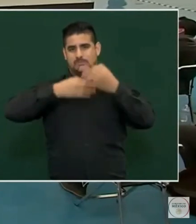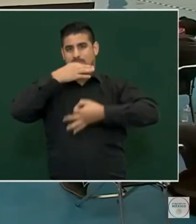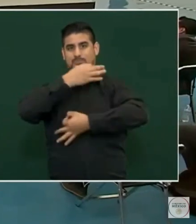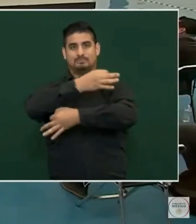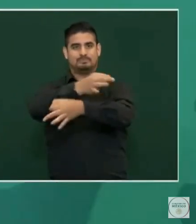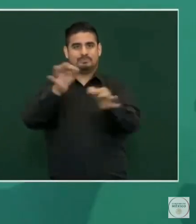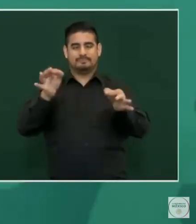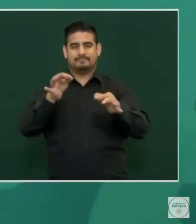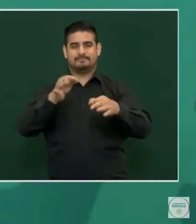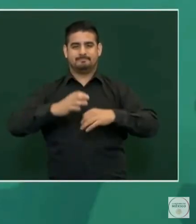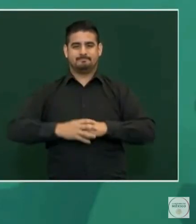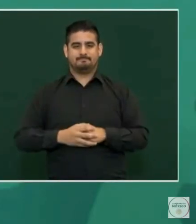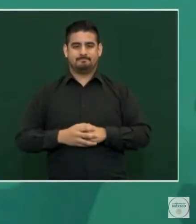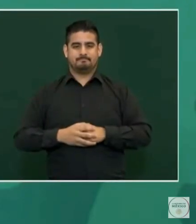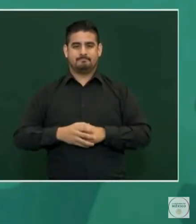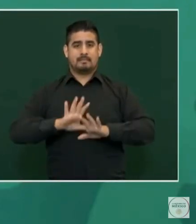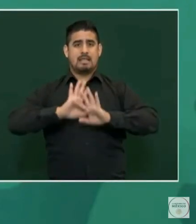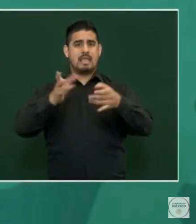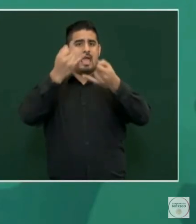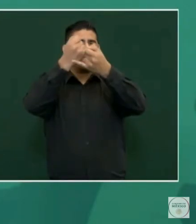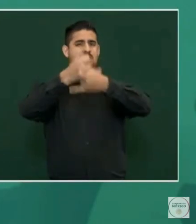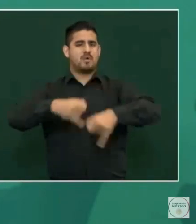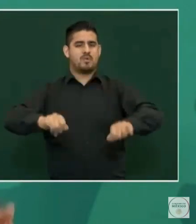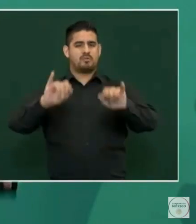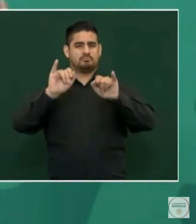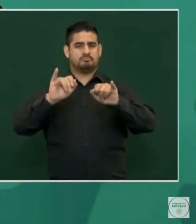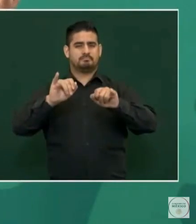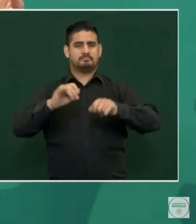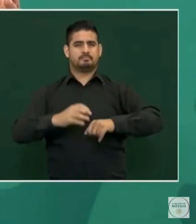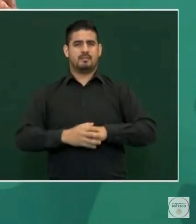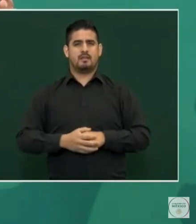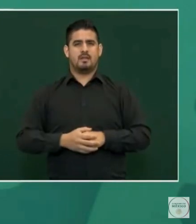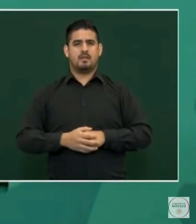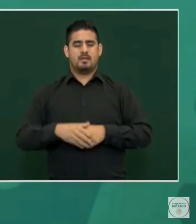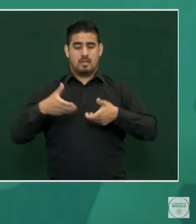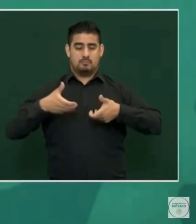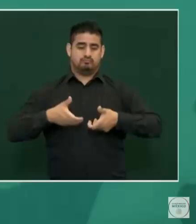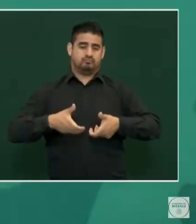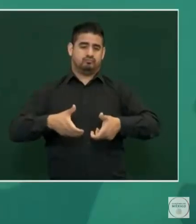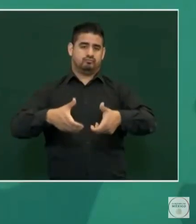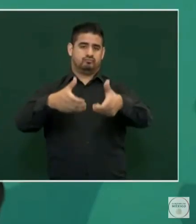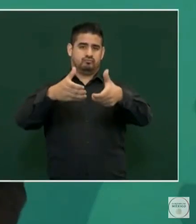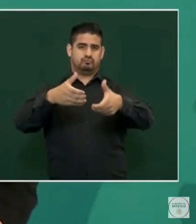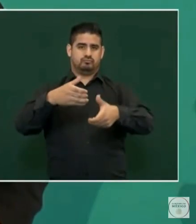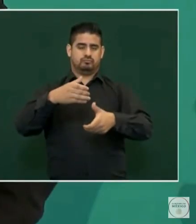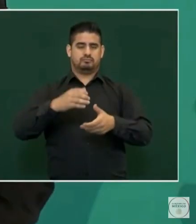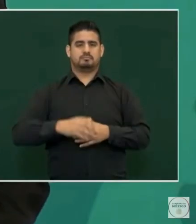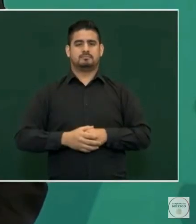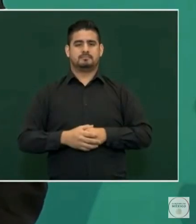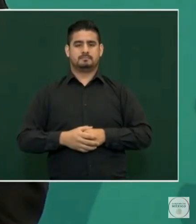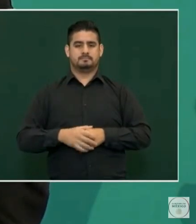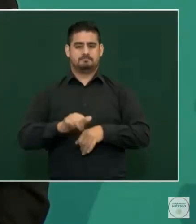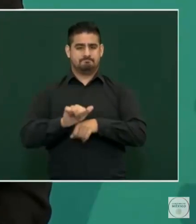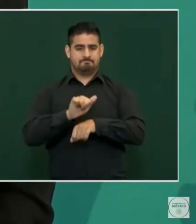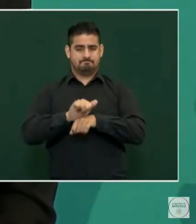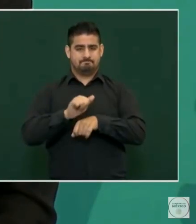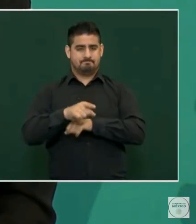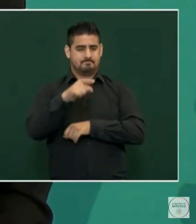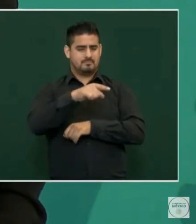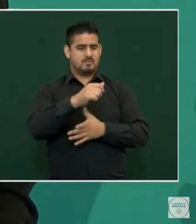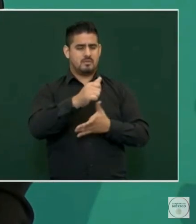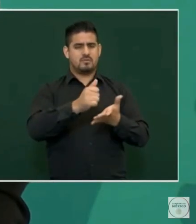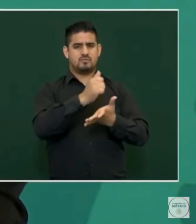se inauguró una vía, una autopista de Catepec